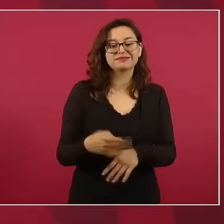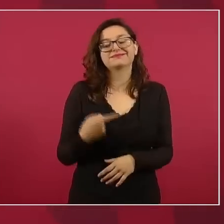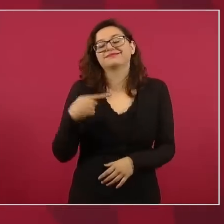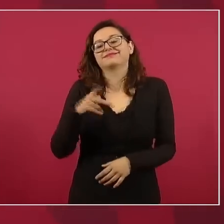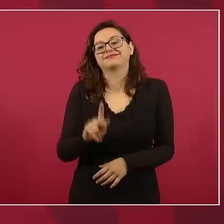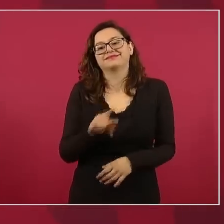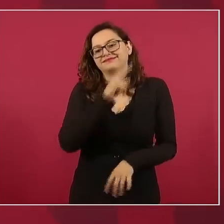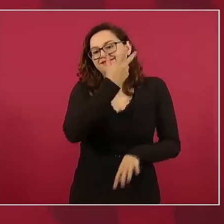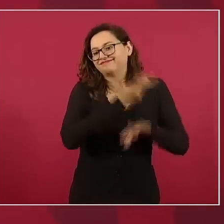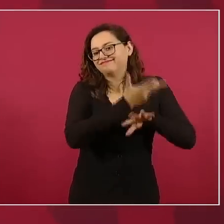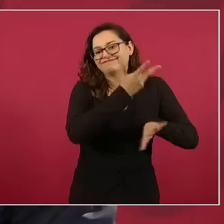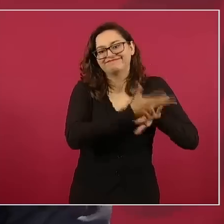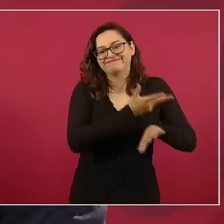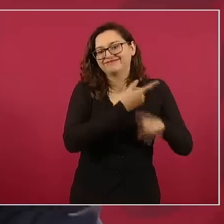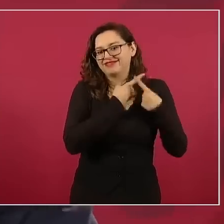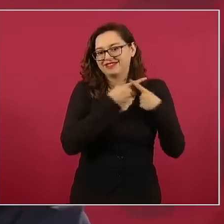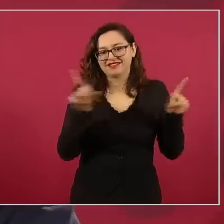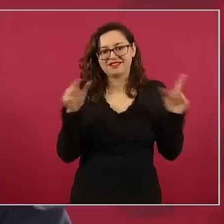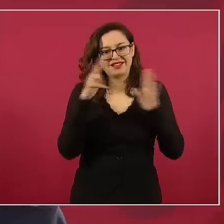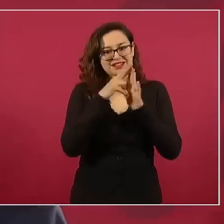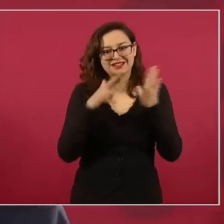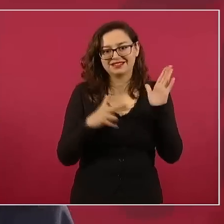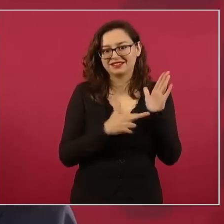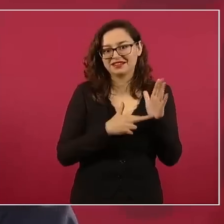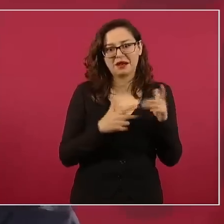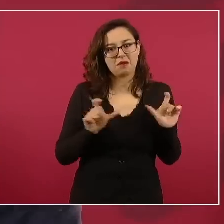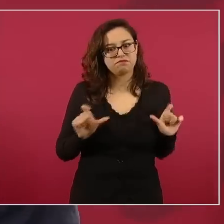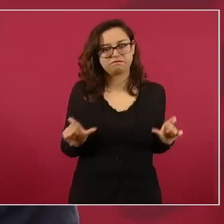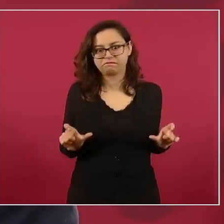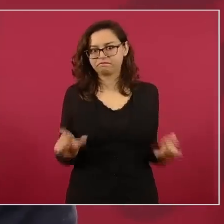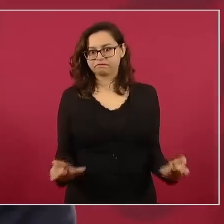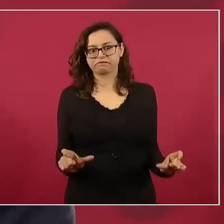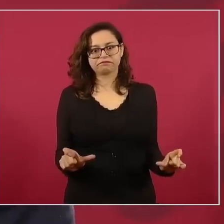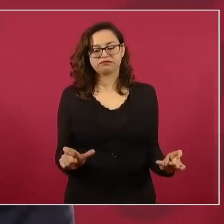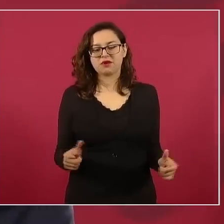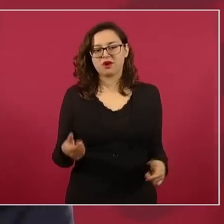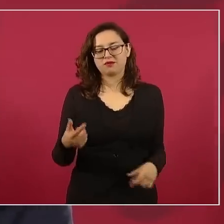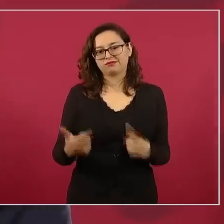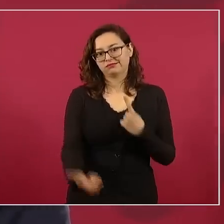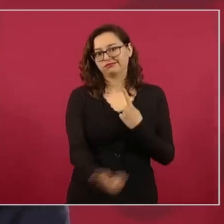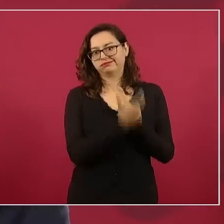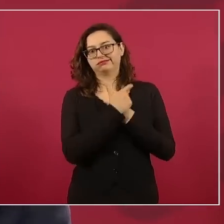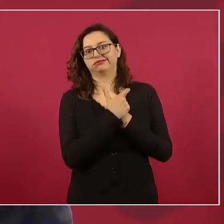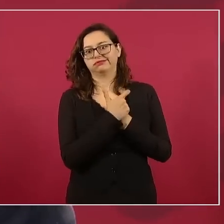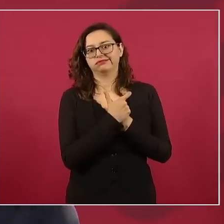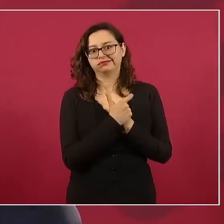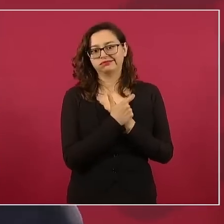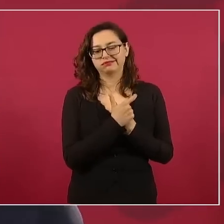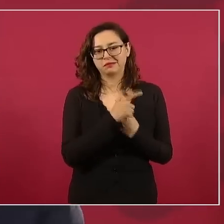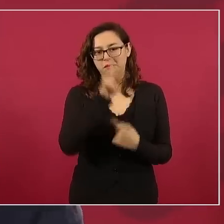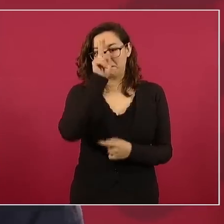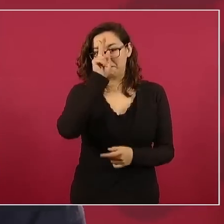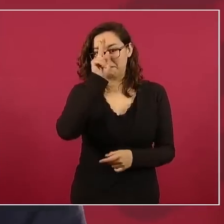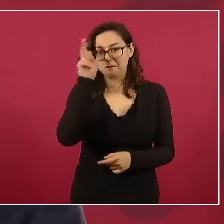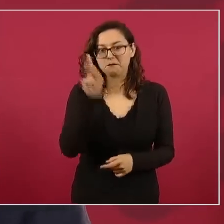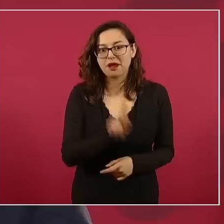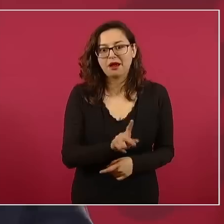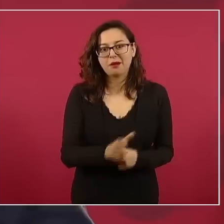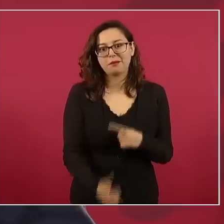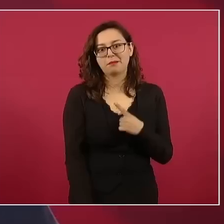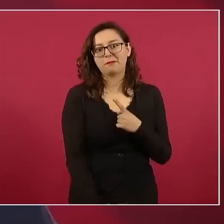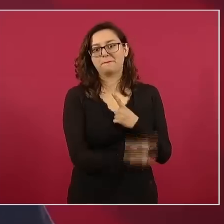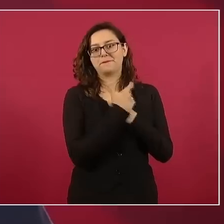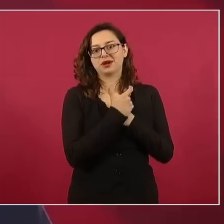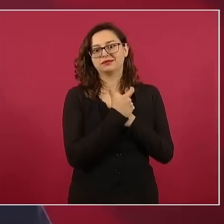están las medidas de seguridad